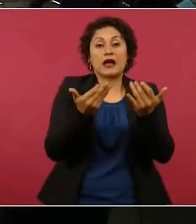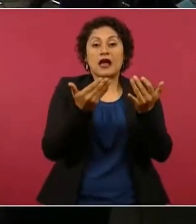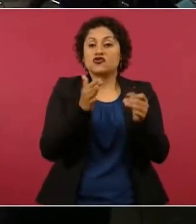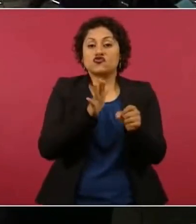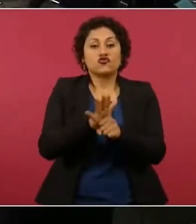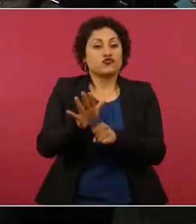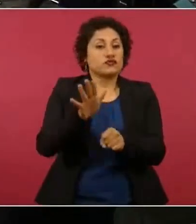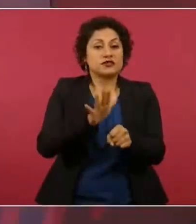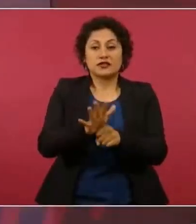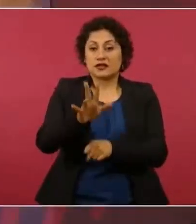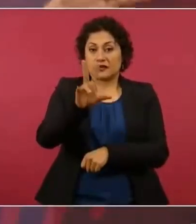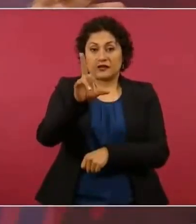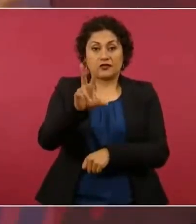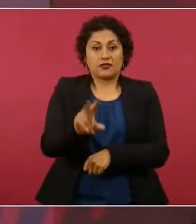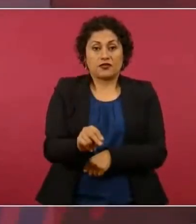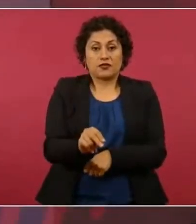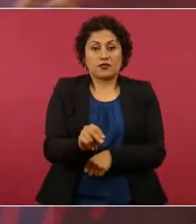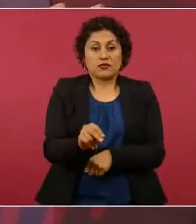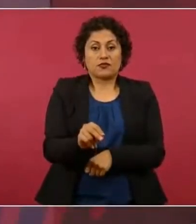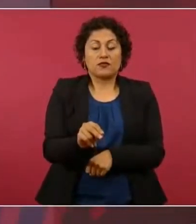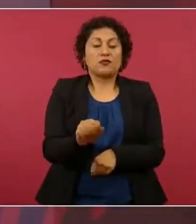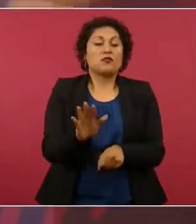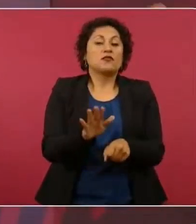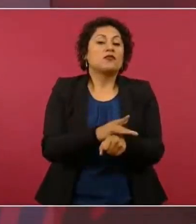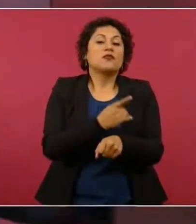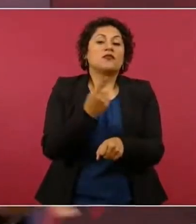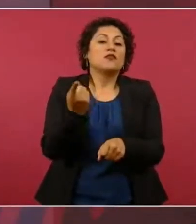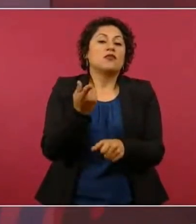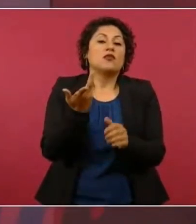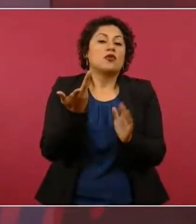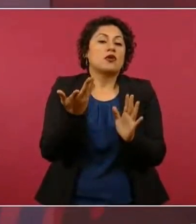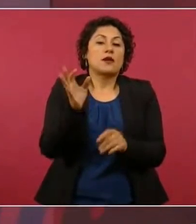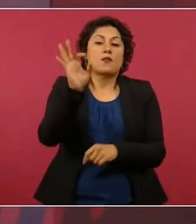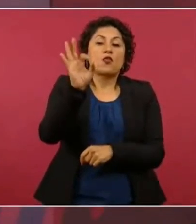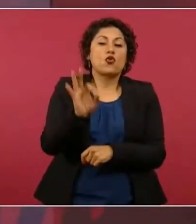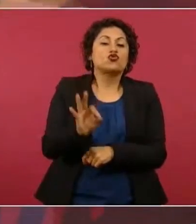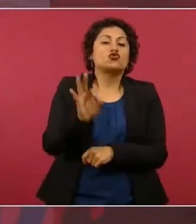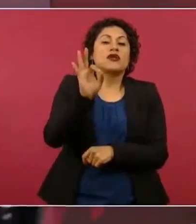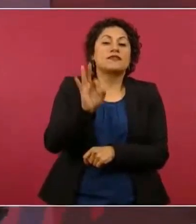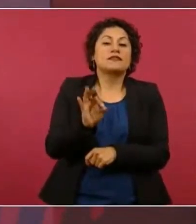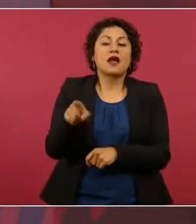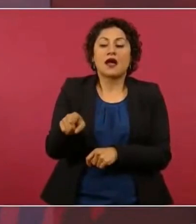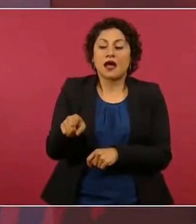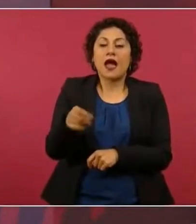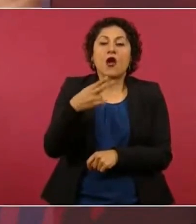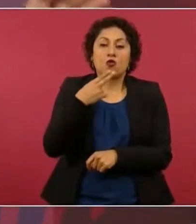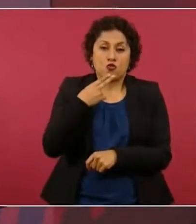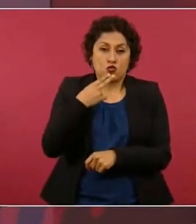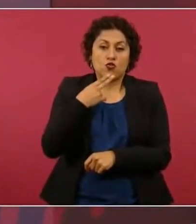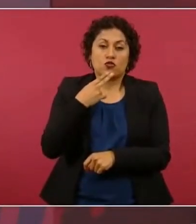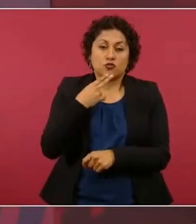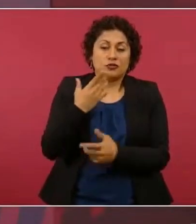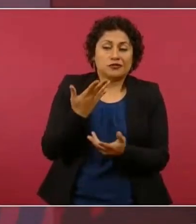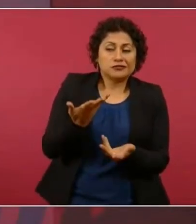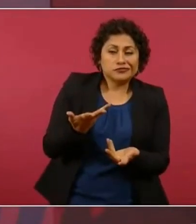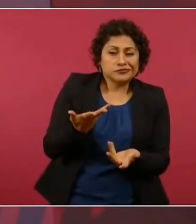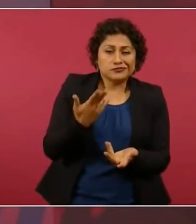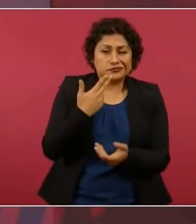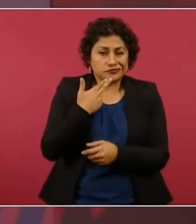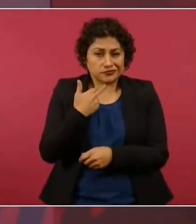porque apenas es un porcentaje de operaciones, no representativo.